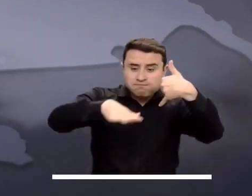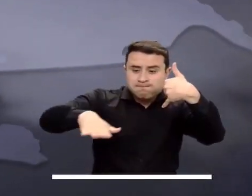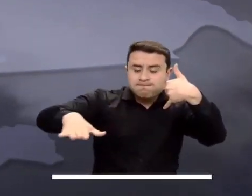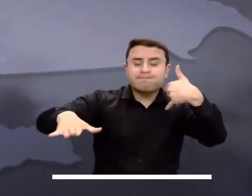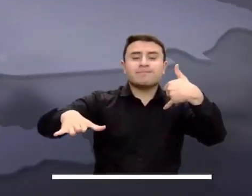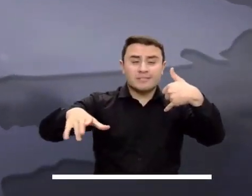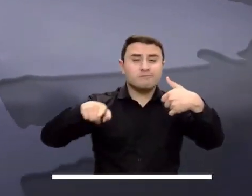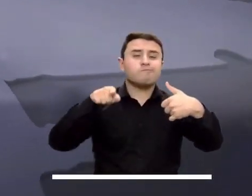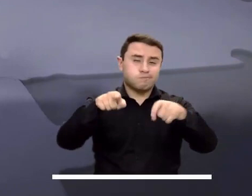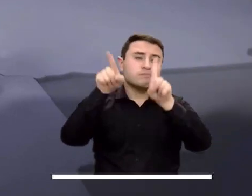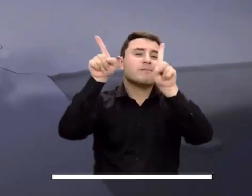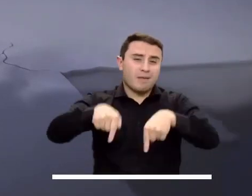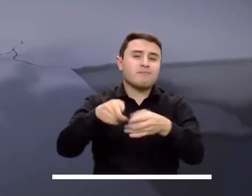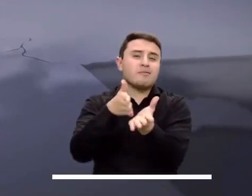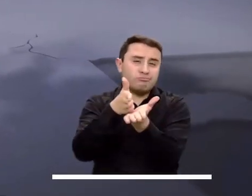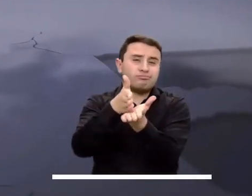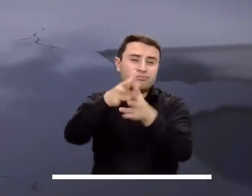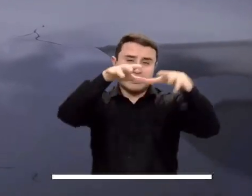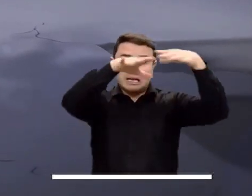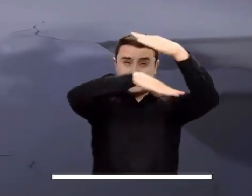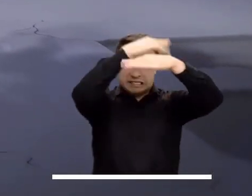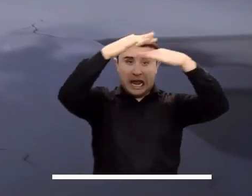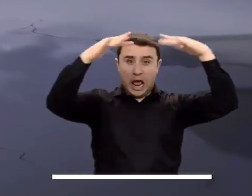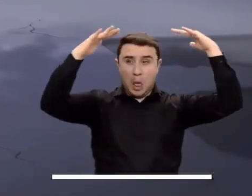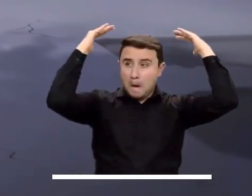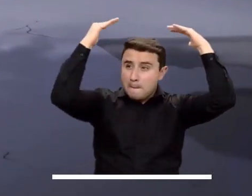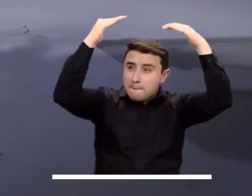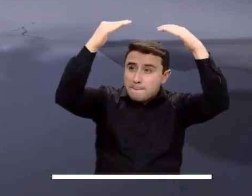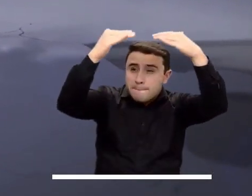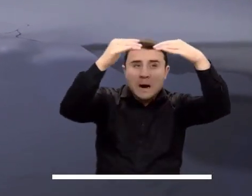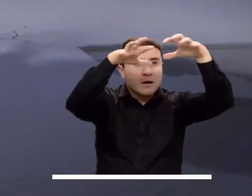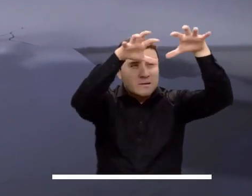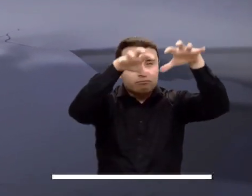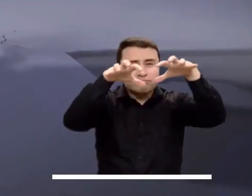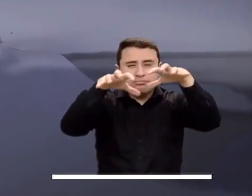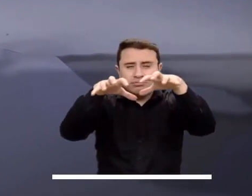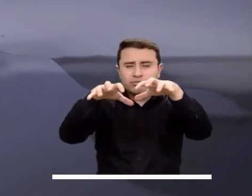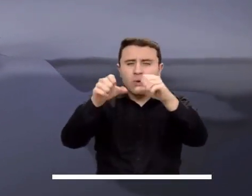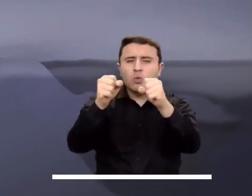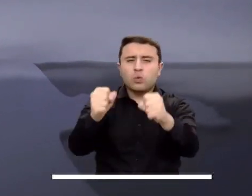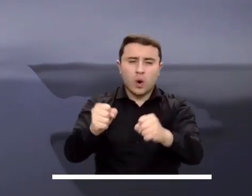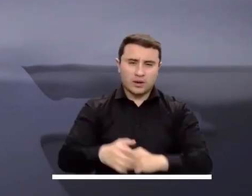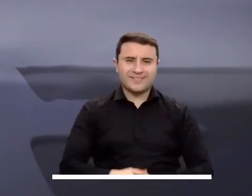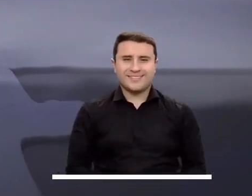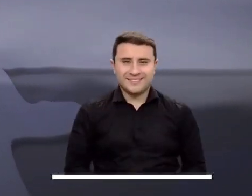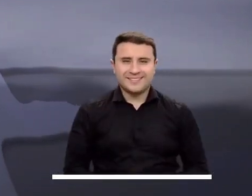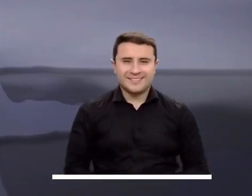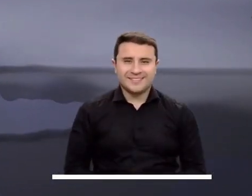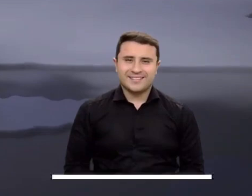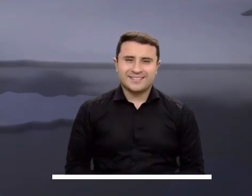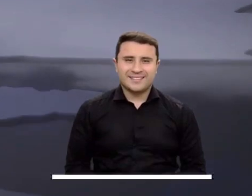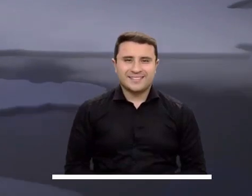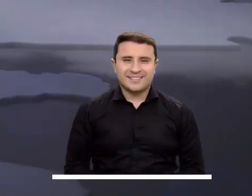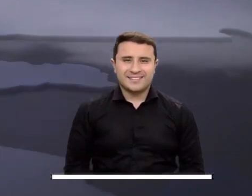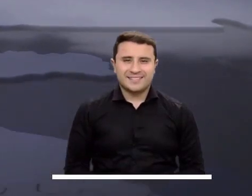La Orinoquía no será la excepción de la jornada, pues además del cielo encapotado promete una jornada con lluvias importantes.